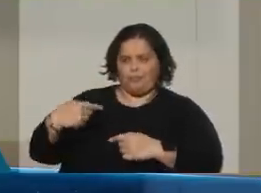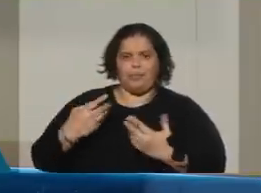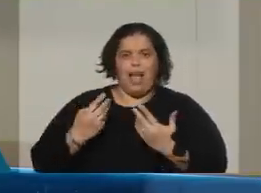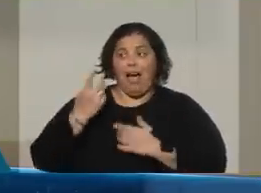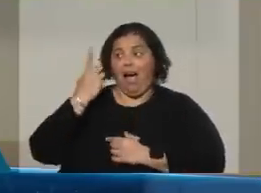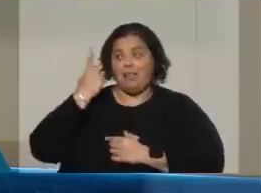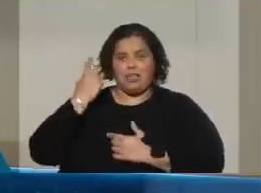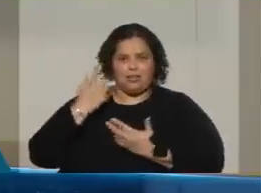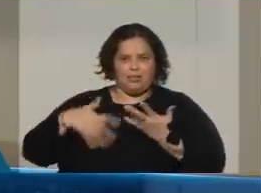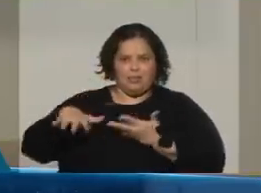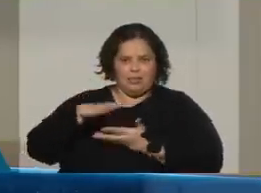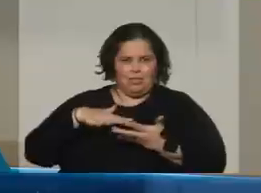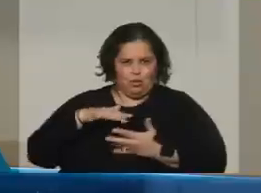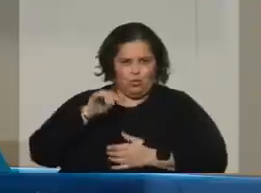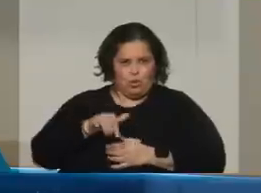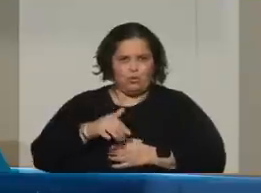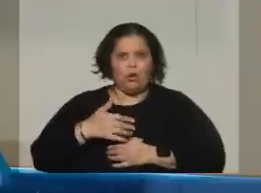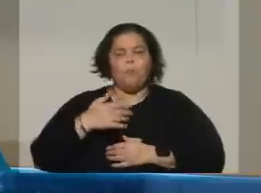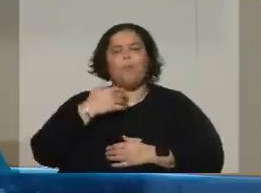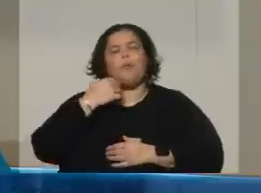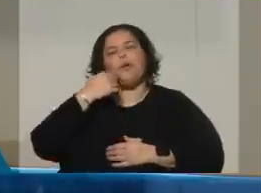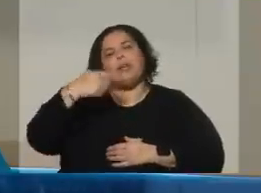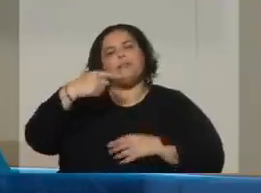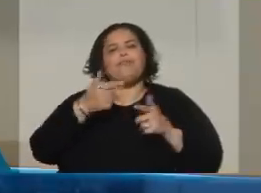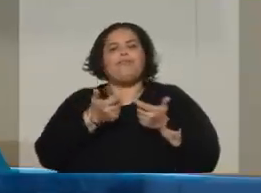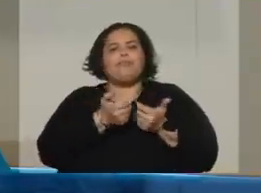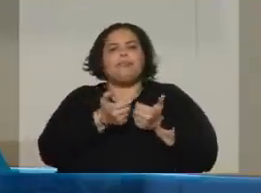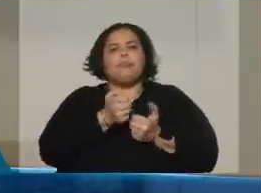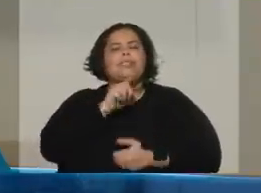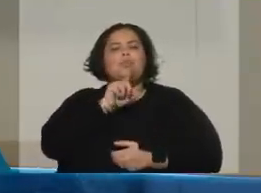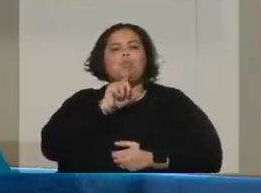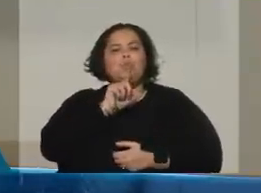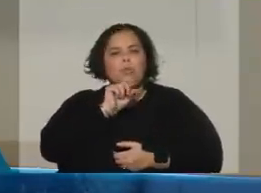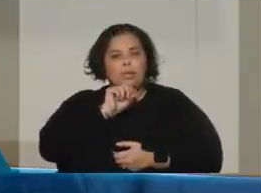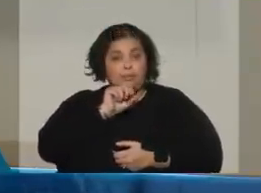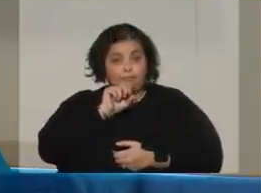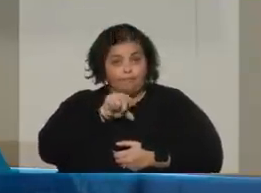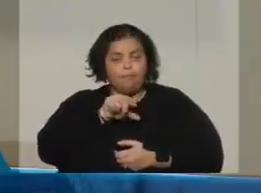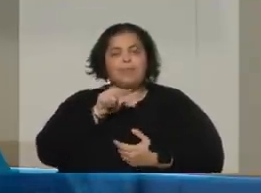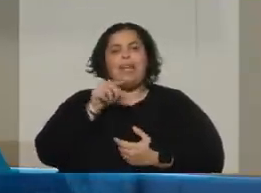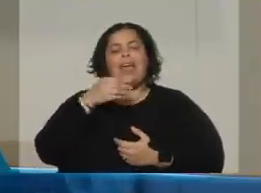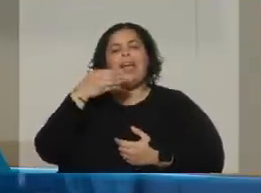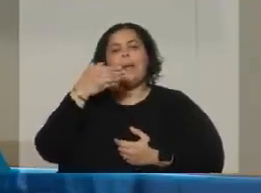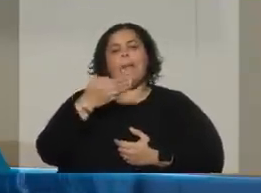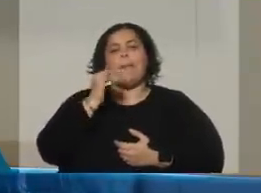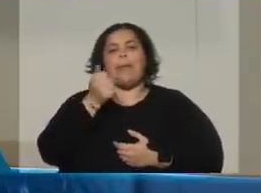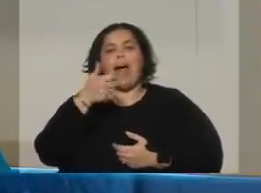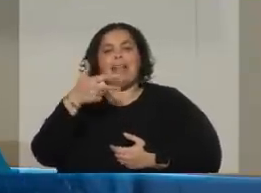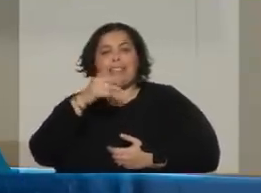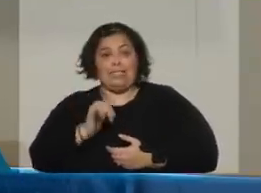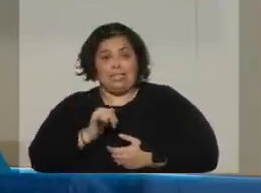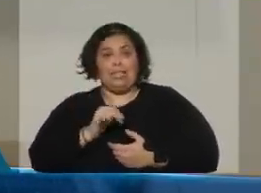por el uso del Twitter que hizo Graciela Bianchi, la senadora que estaba justamente ocupando la